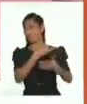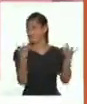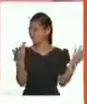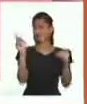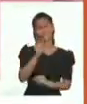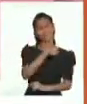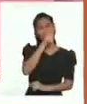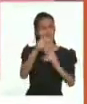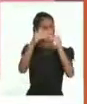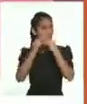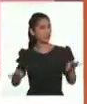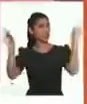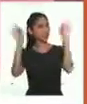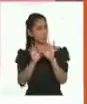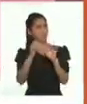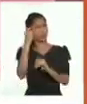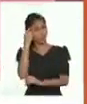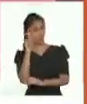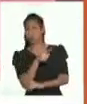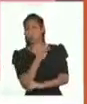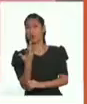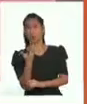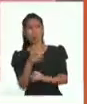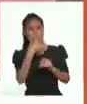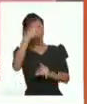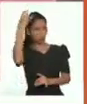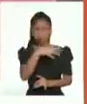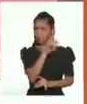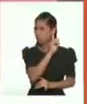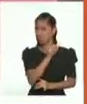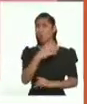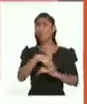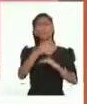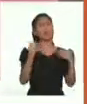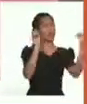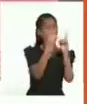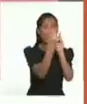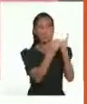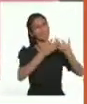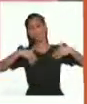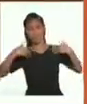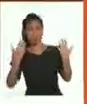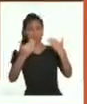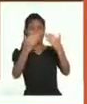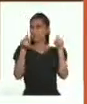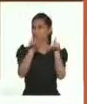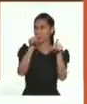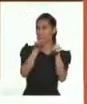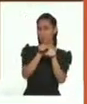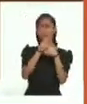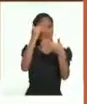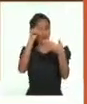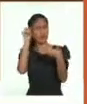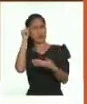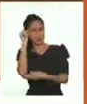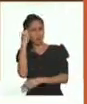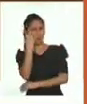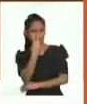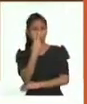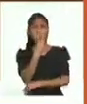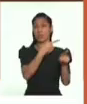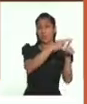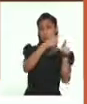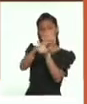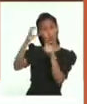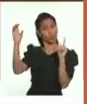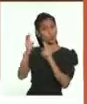importante hacer algo para solucionar este problema, pues impide que convivamos armoniosamente con las y los demás. También hemos repasado la idea de la diversidad